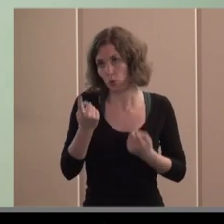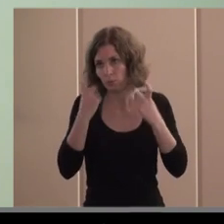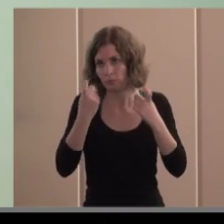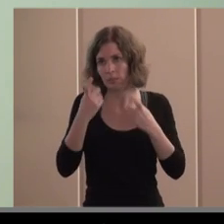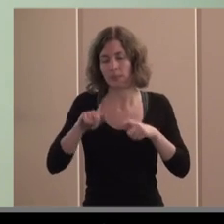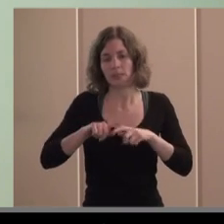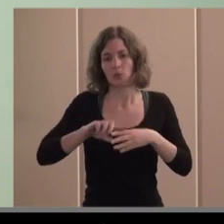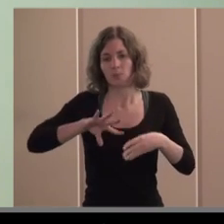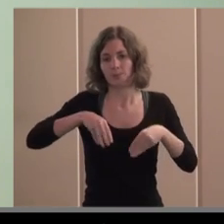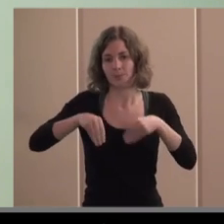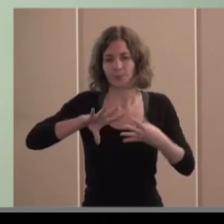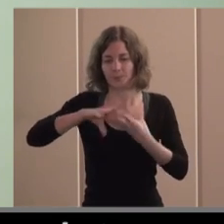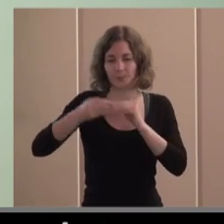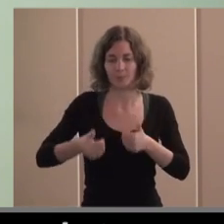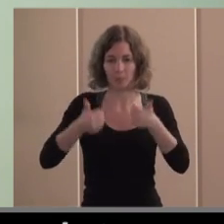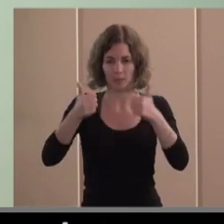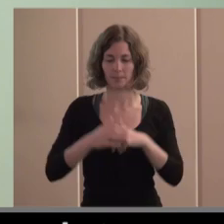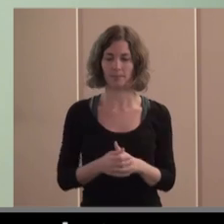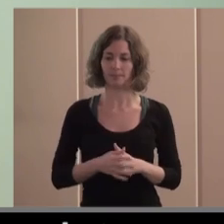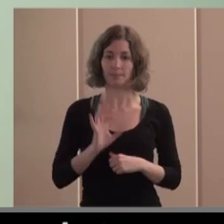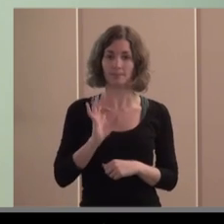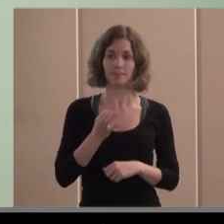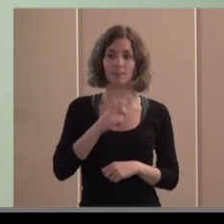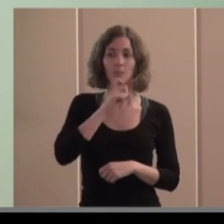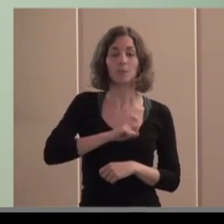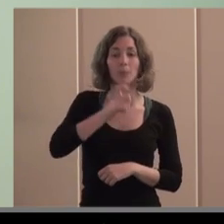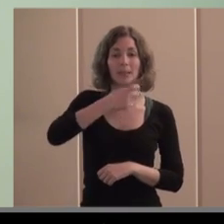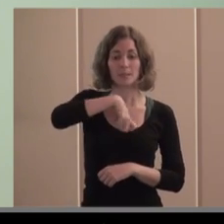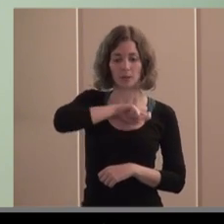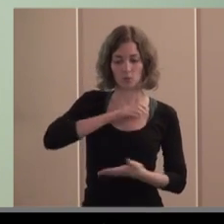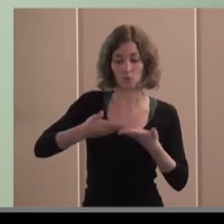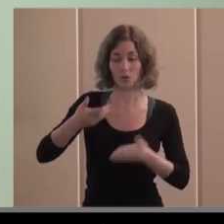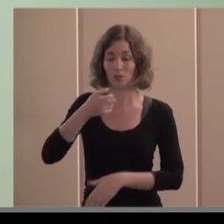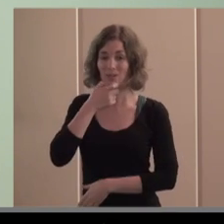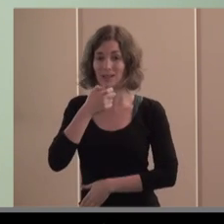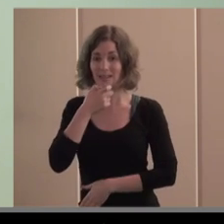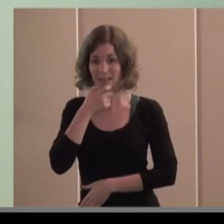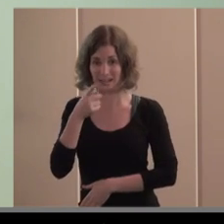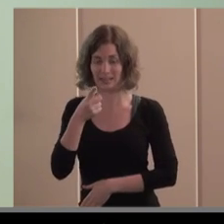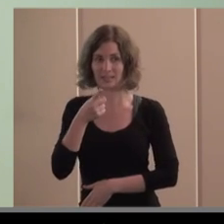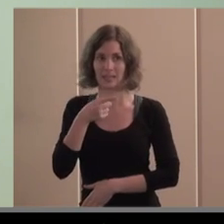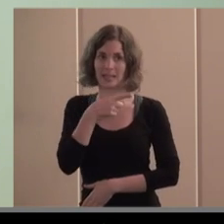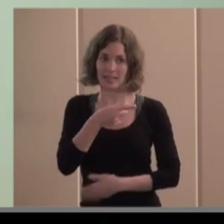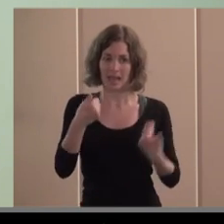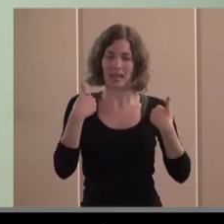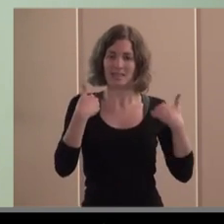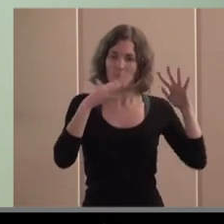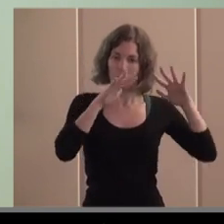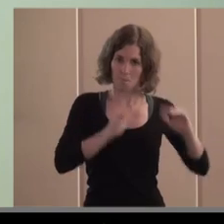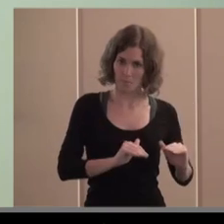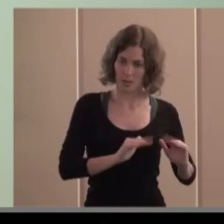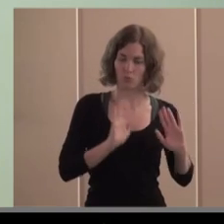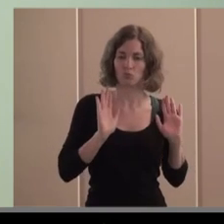también hay que decir que las fundaciones españolas han sufrido menos que las fundaciones anglosajonas la crisis entre otras cosas porque